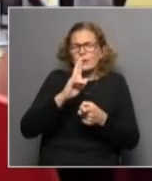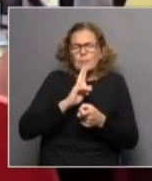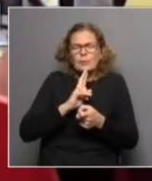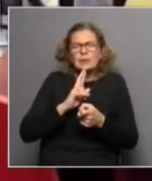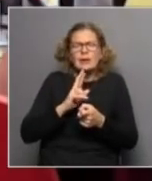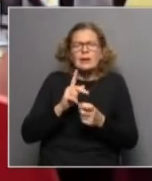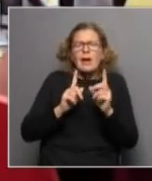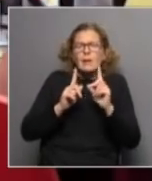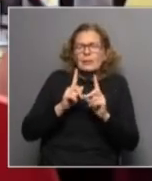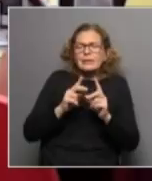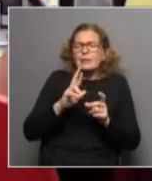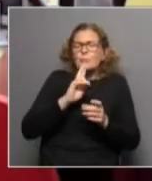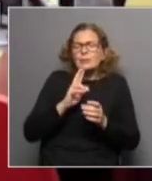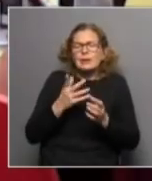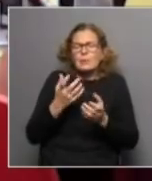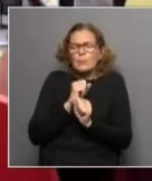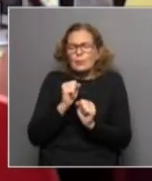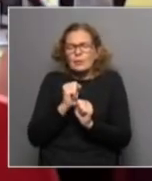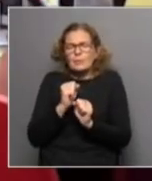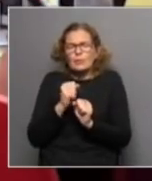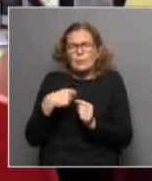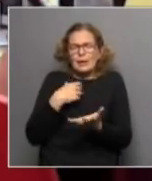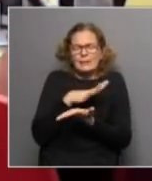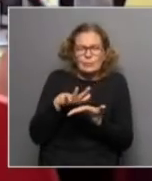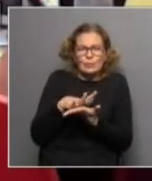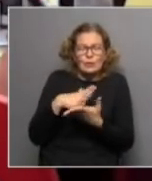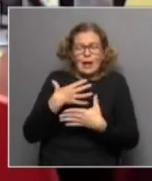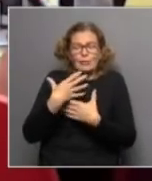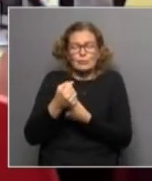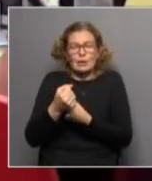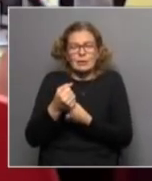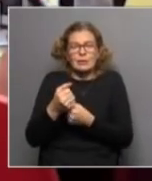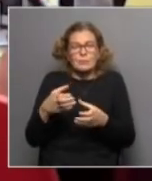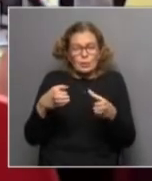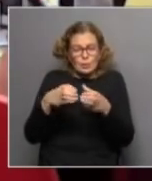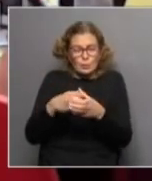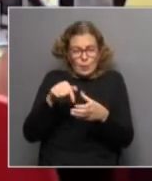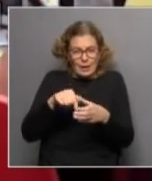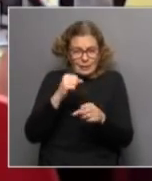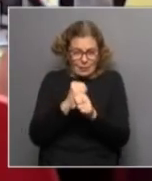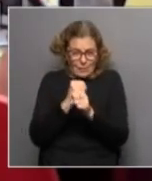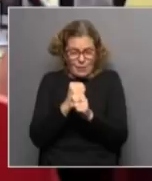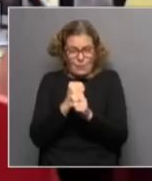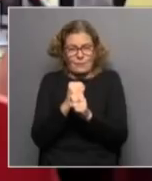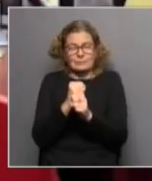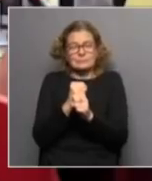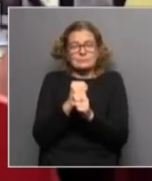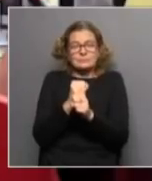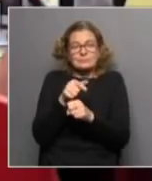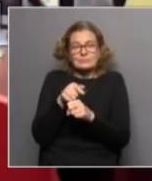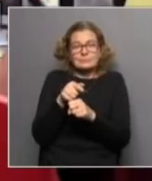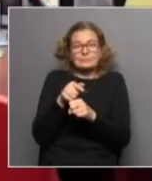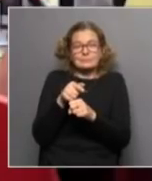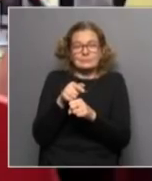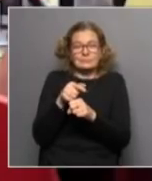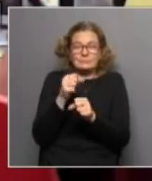las respuestas adecuadas para abordar estas situaciones y luego en Ulises Unidos también este tipo